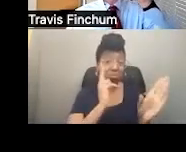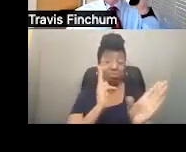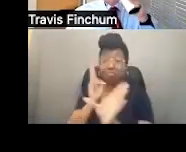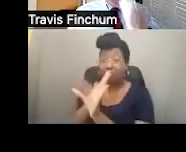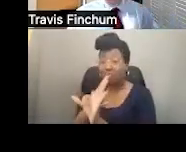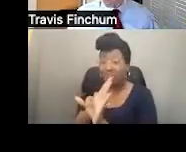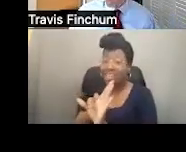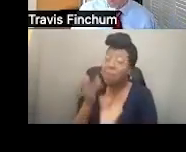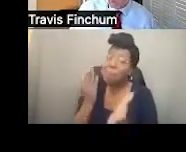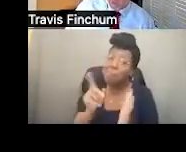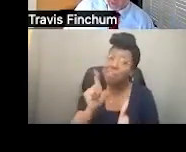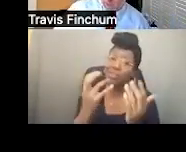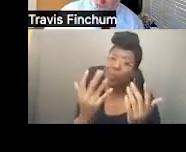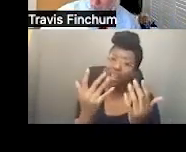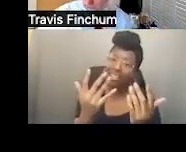servicios.